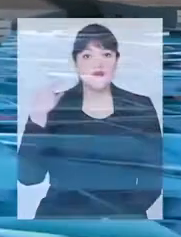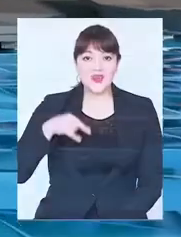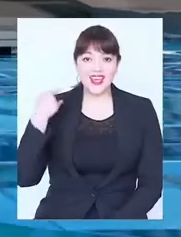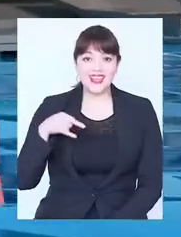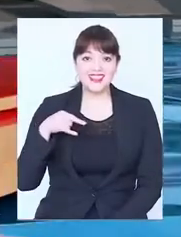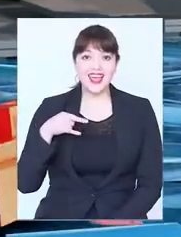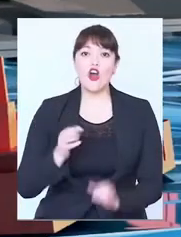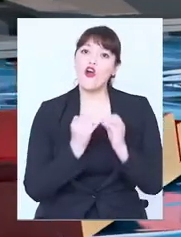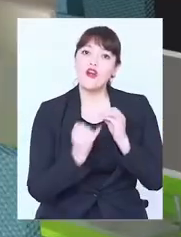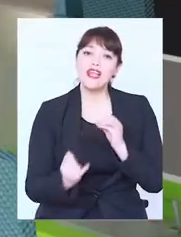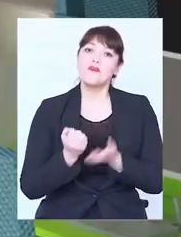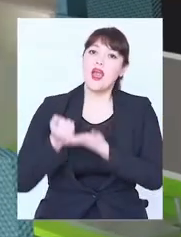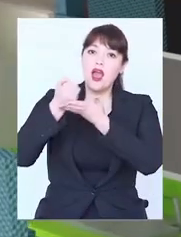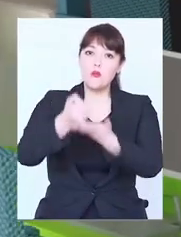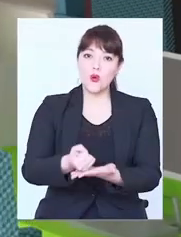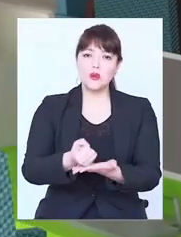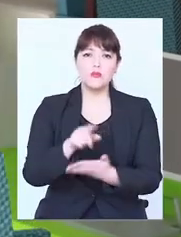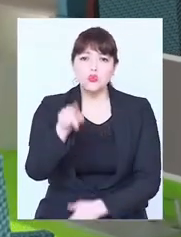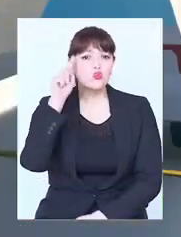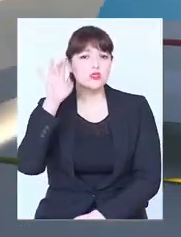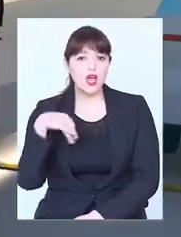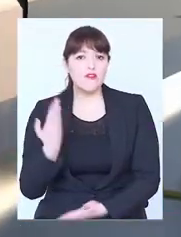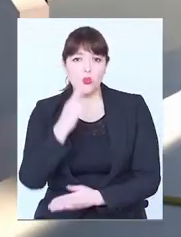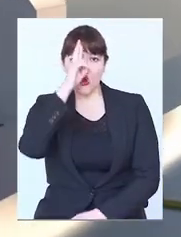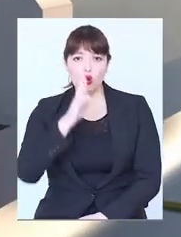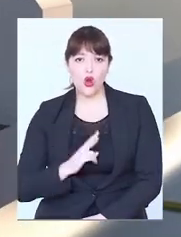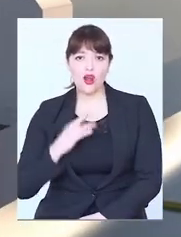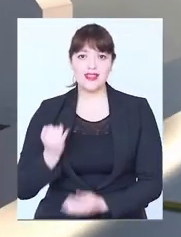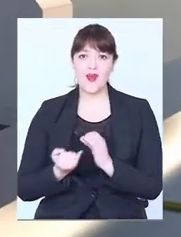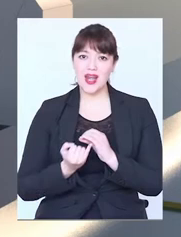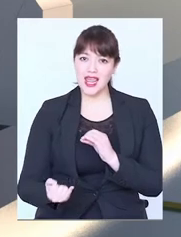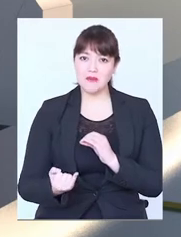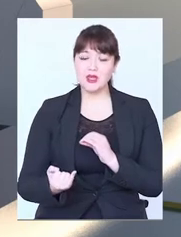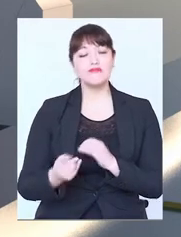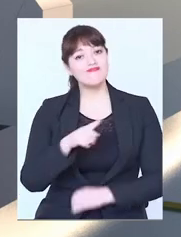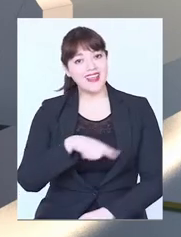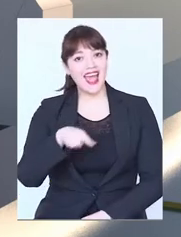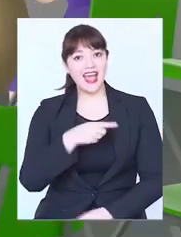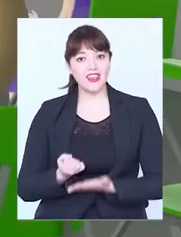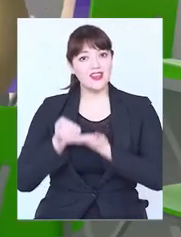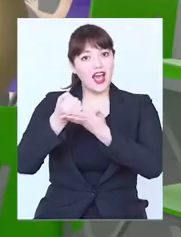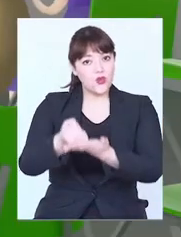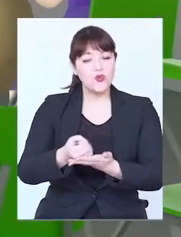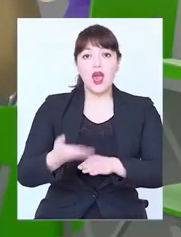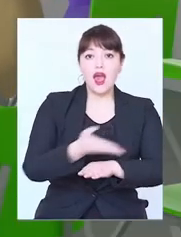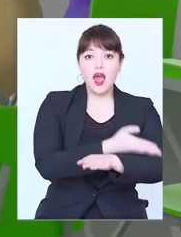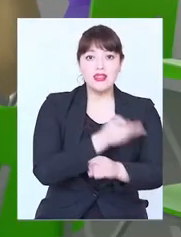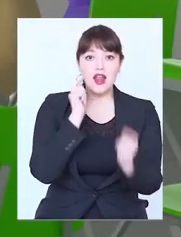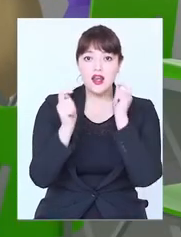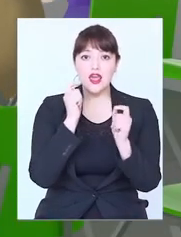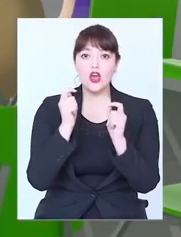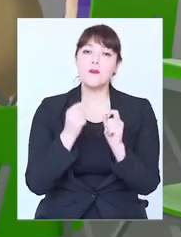Cuando ocurre una emergencia, Onemi siempre entra en acción. ¿Pero sabes realmente cuál es la labor de Onemi? Bueno, ellos ayudan a prevenir